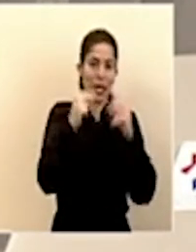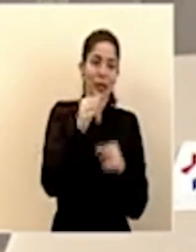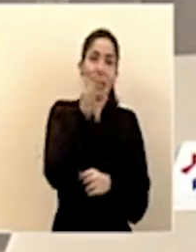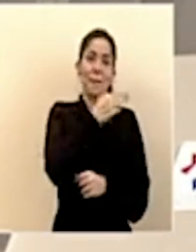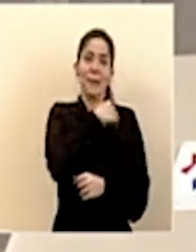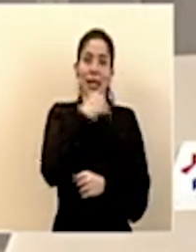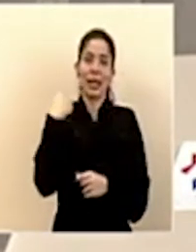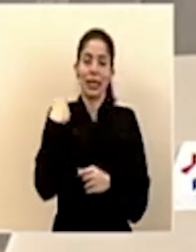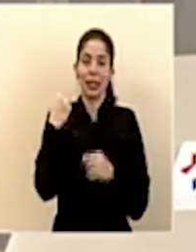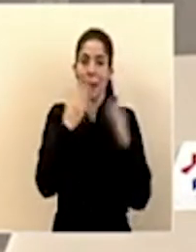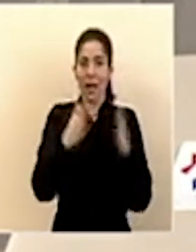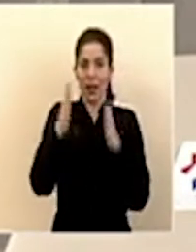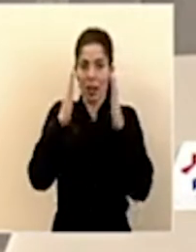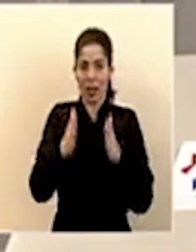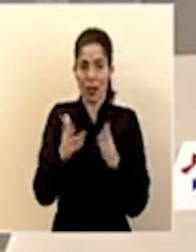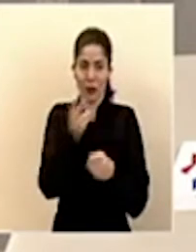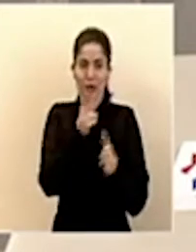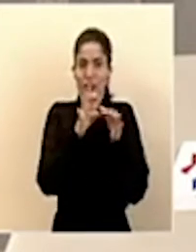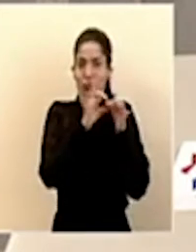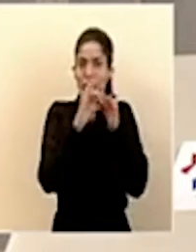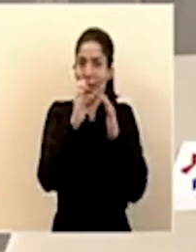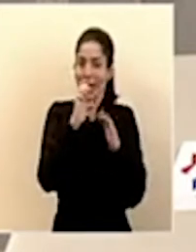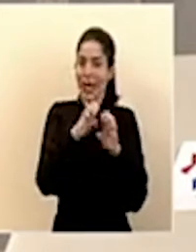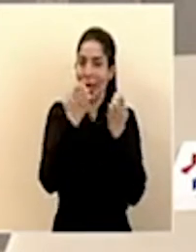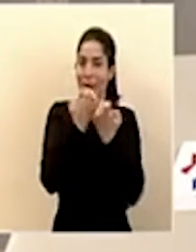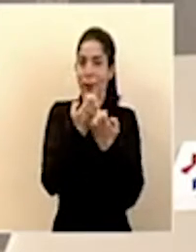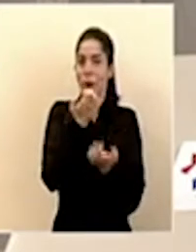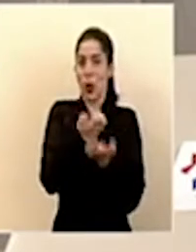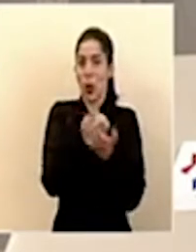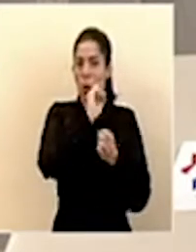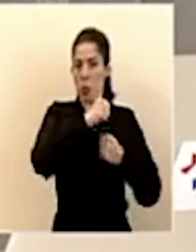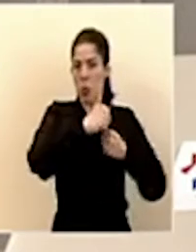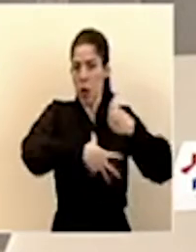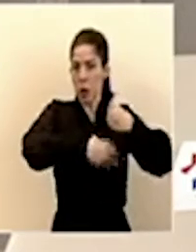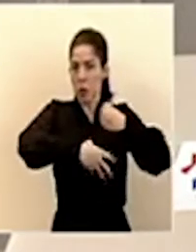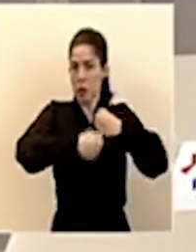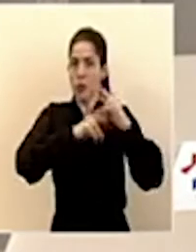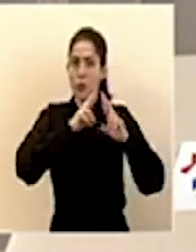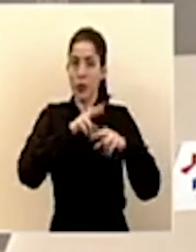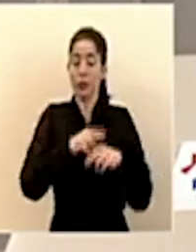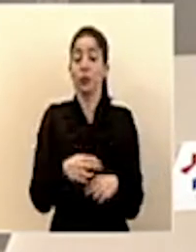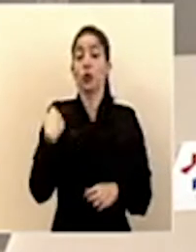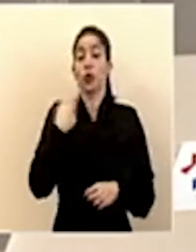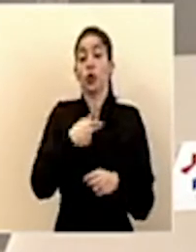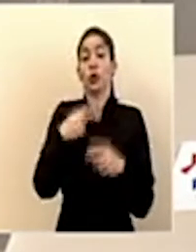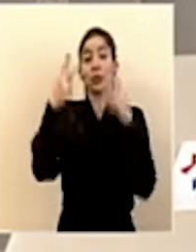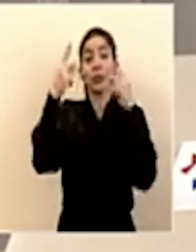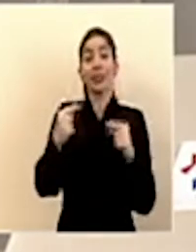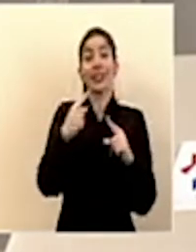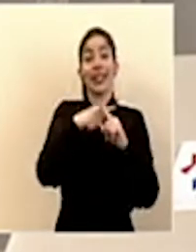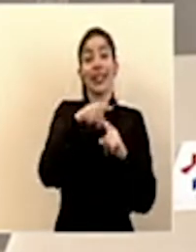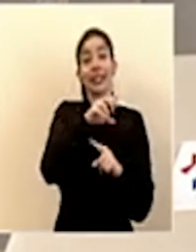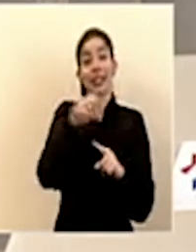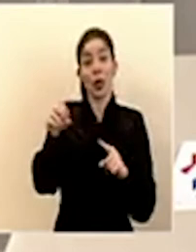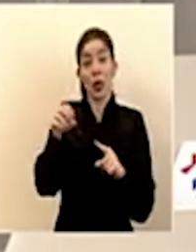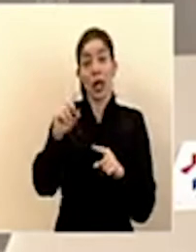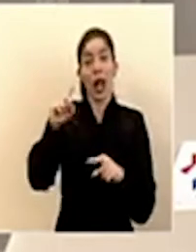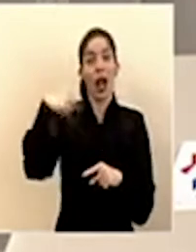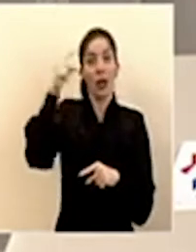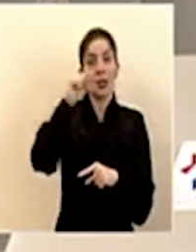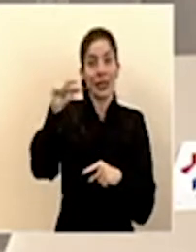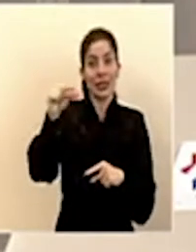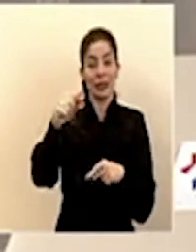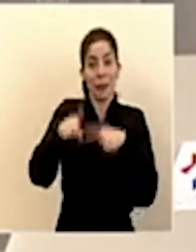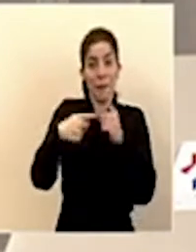ministra de Planificación, coordinadora en el equipo económico, que me puedan complementar. Con lo que presentamos en el presupuesto extraordinario que llevaremos la próxima semana,